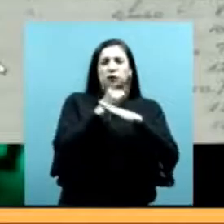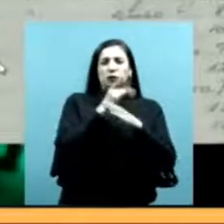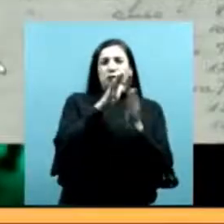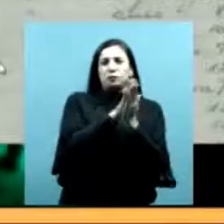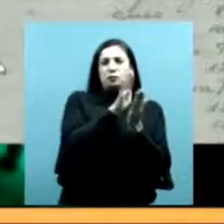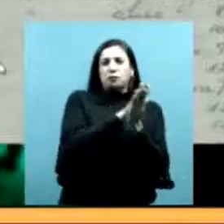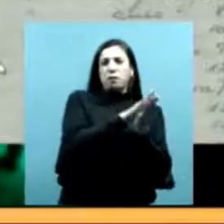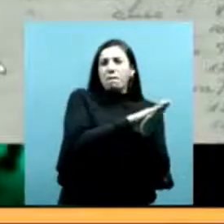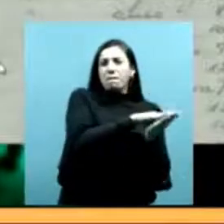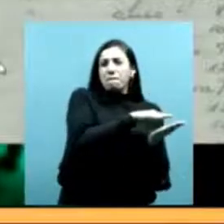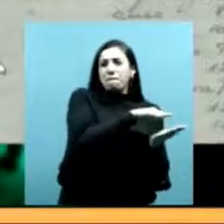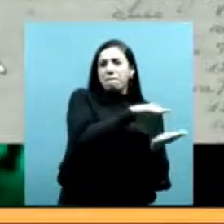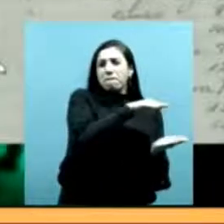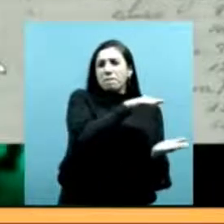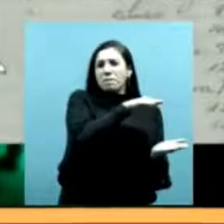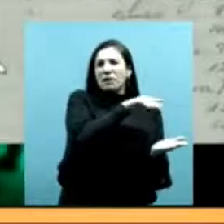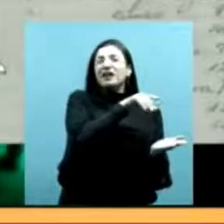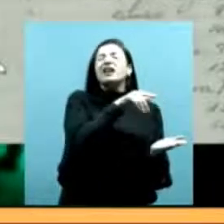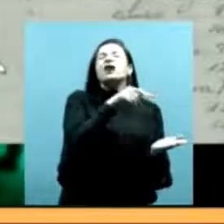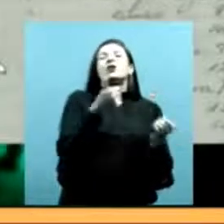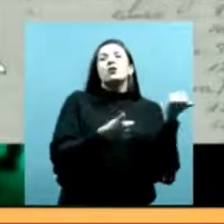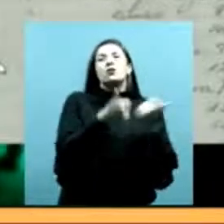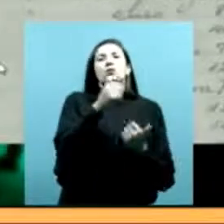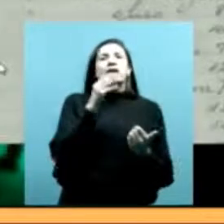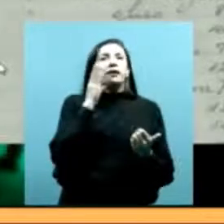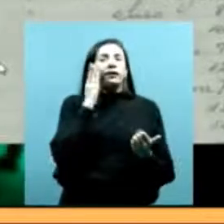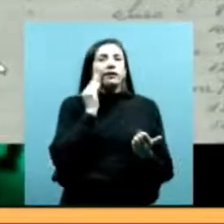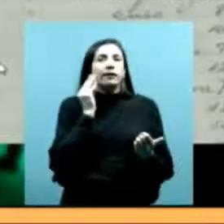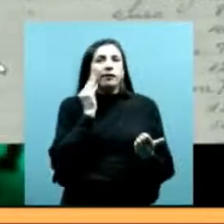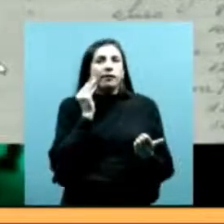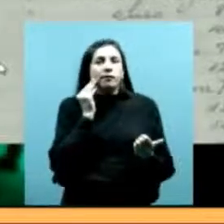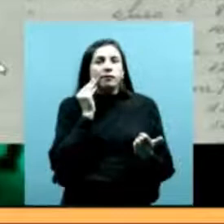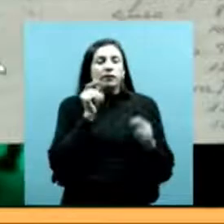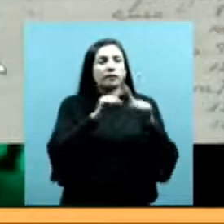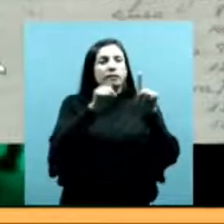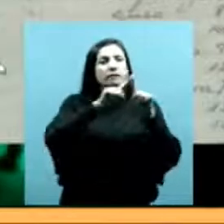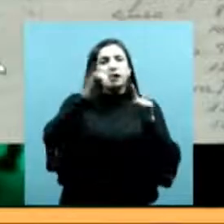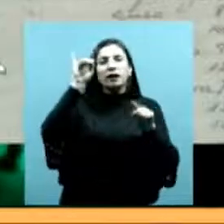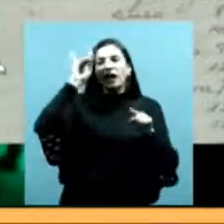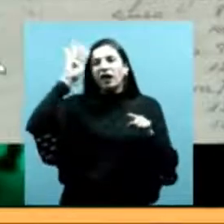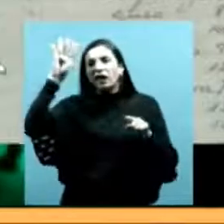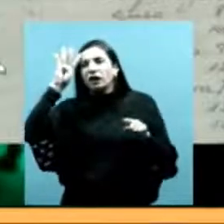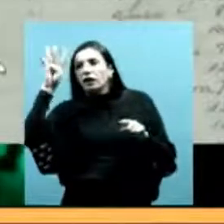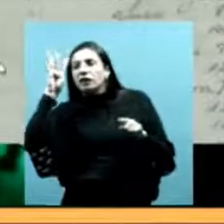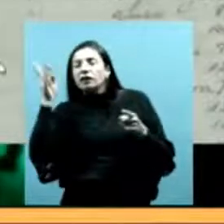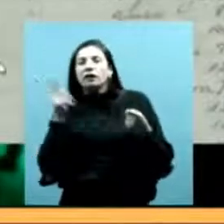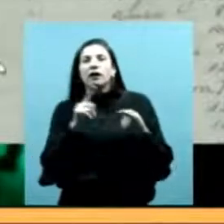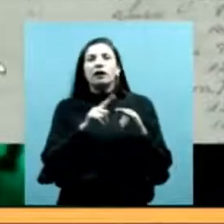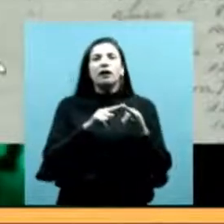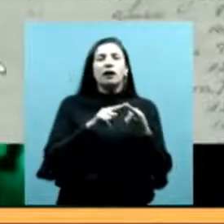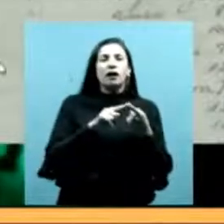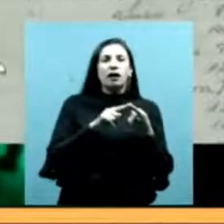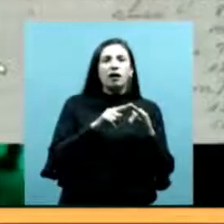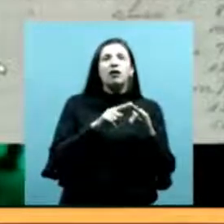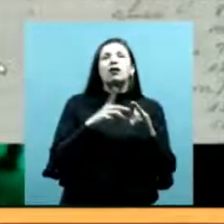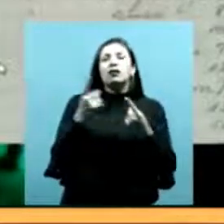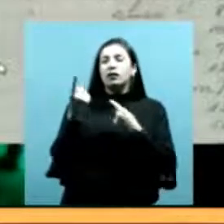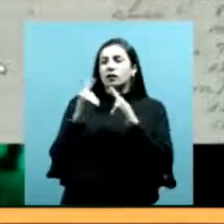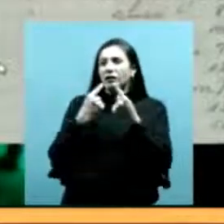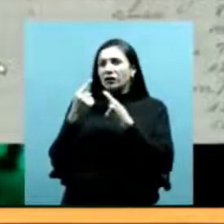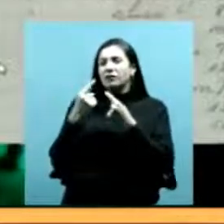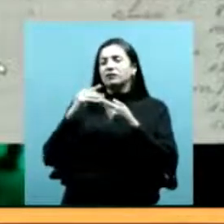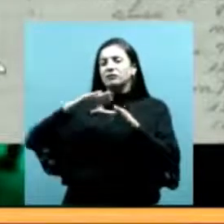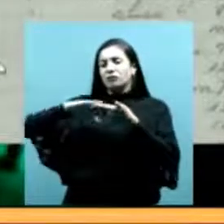las experiencias, las concepciones, las ideologías que el mismo pueblo mapuche fue construyendo en relación a los papeles.